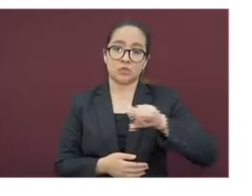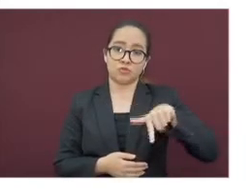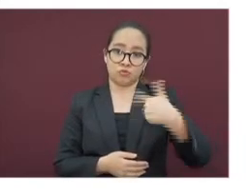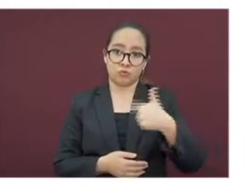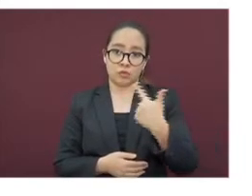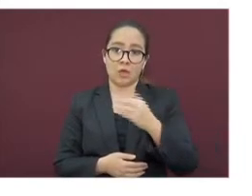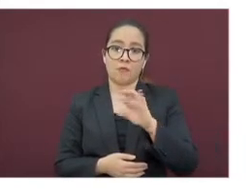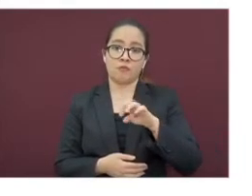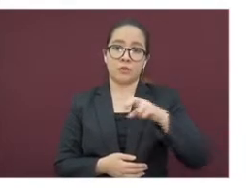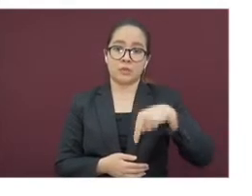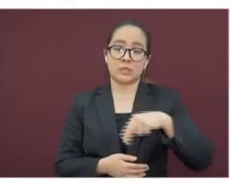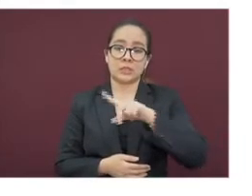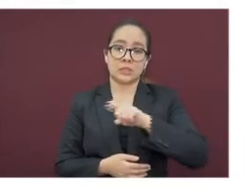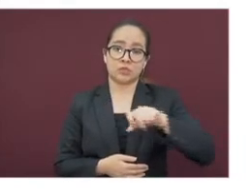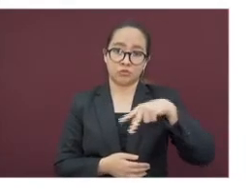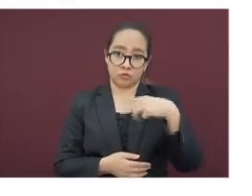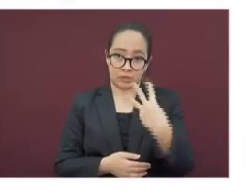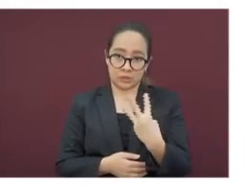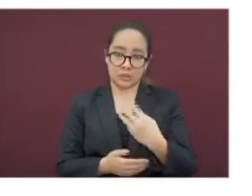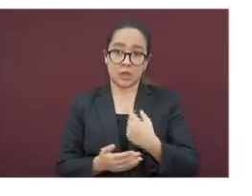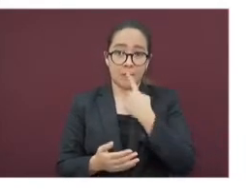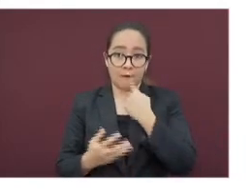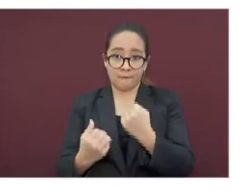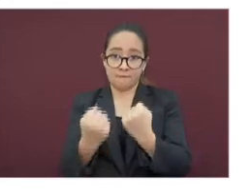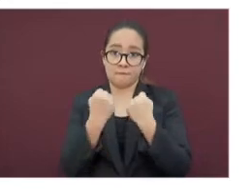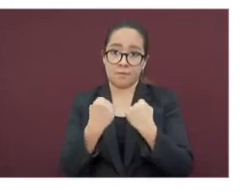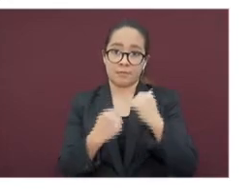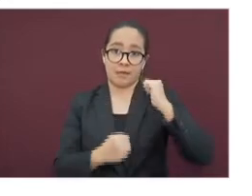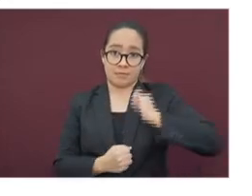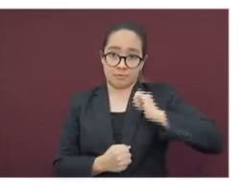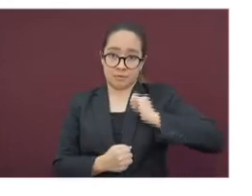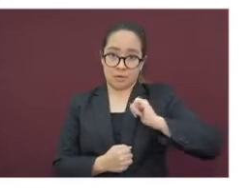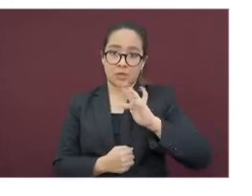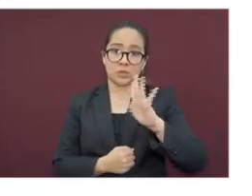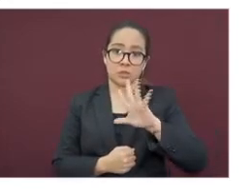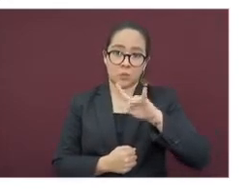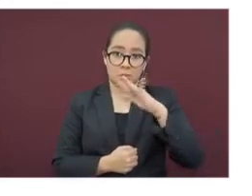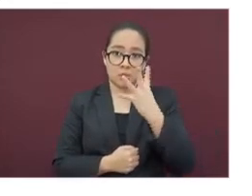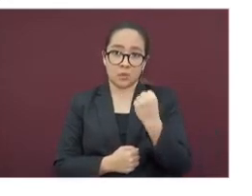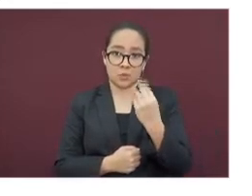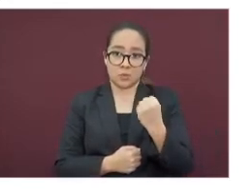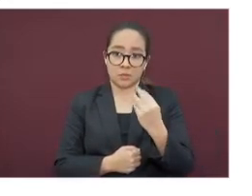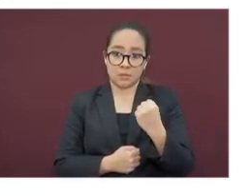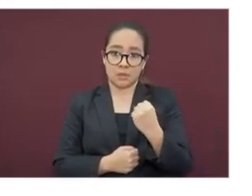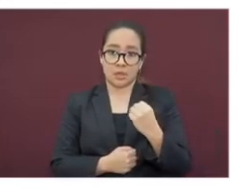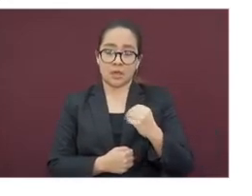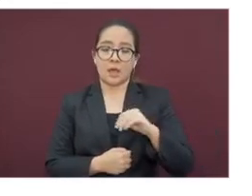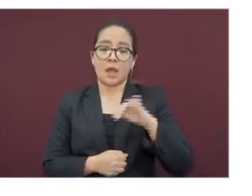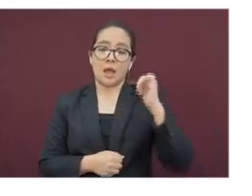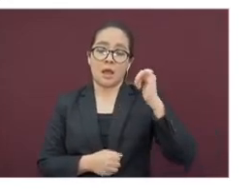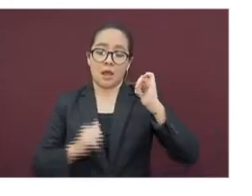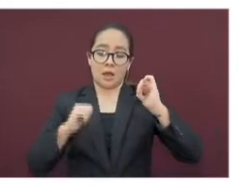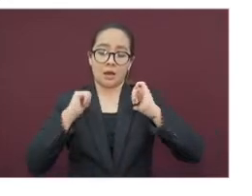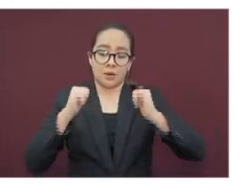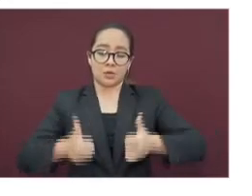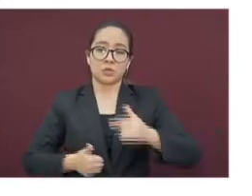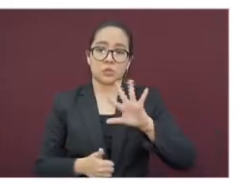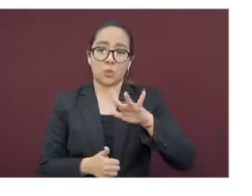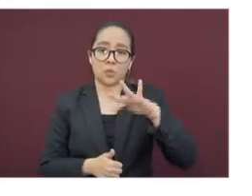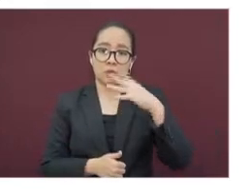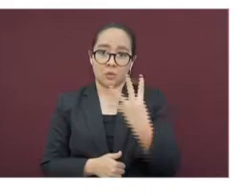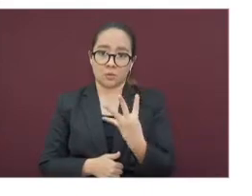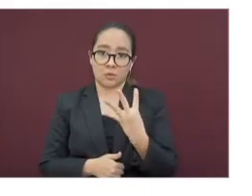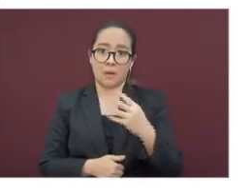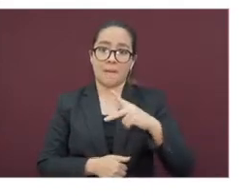Fortín ciento tres, en rojo intenso La Antigua cincuenta y nueve, Alvarado cincuenta y cuatro, Perote